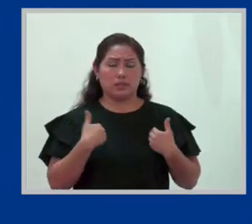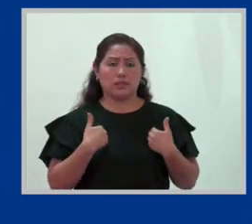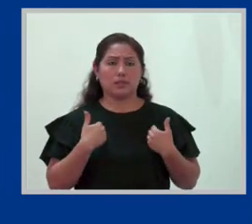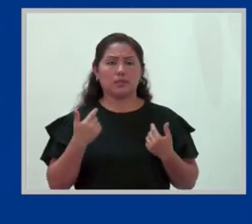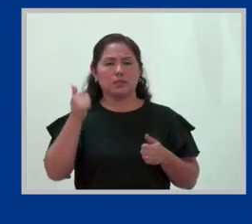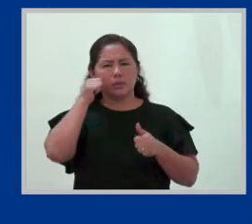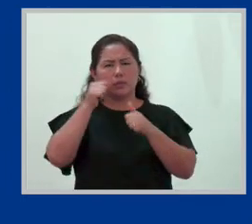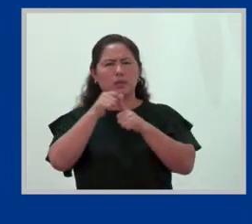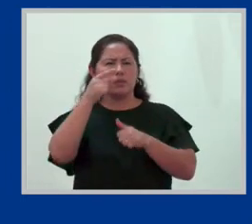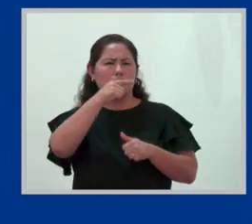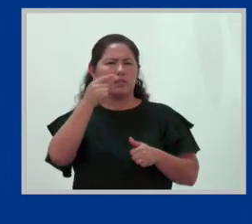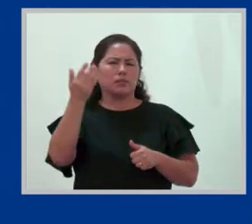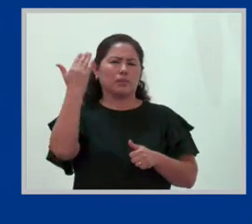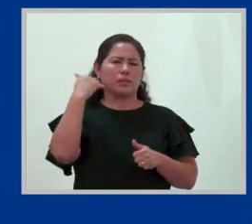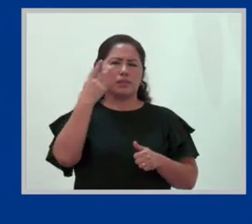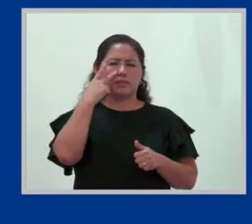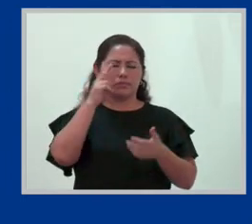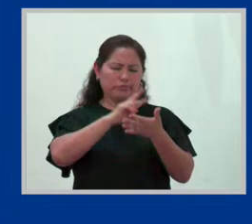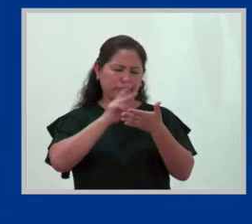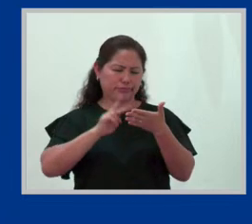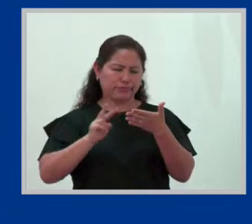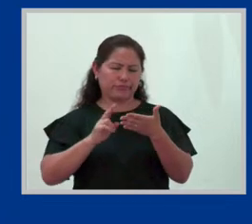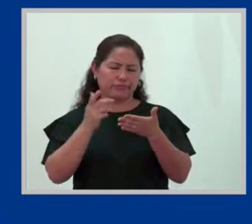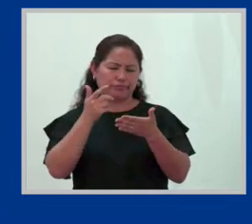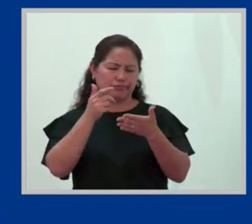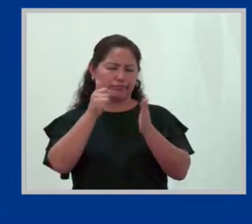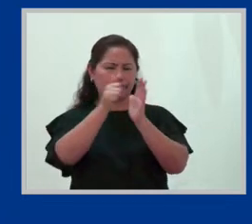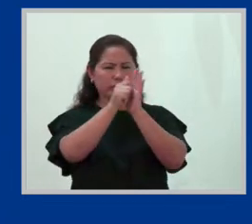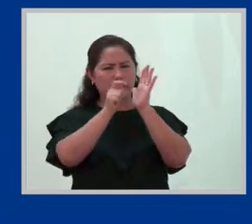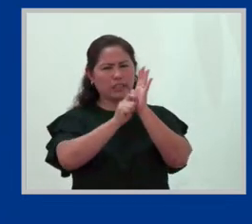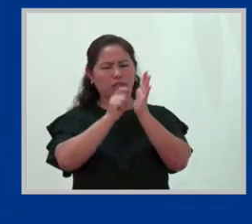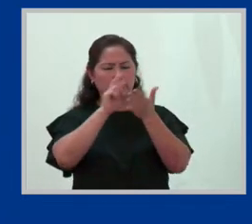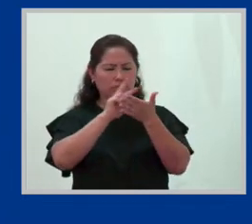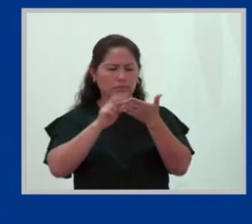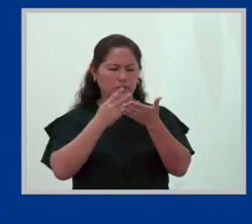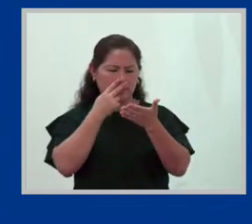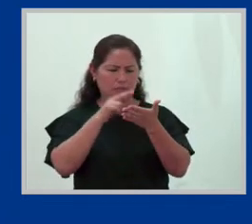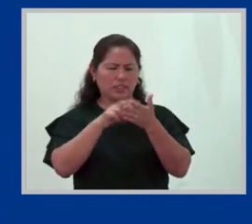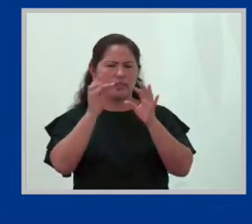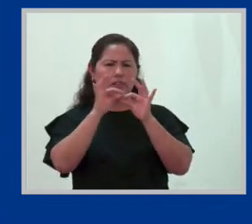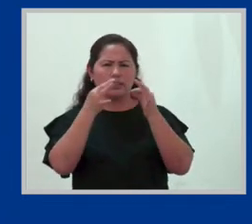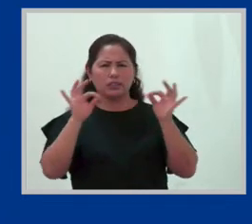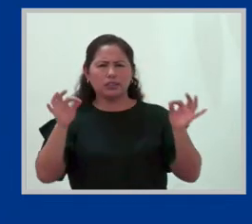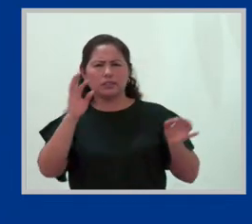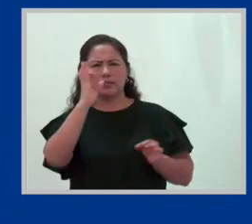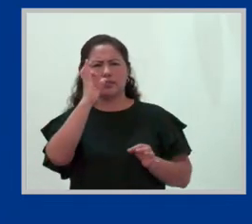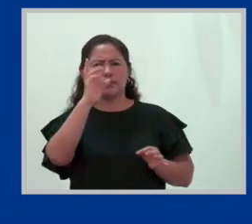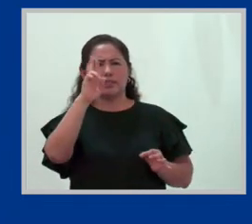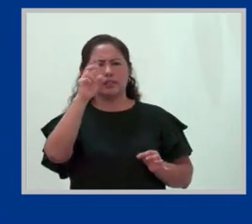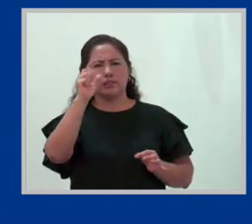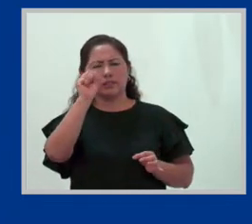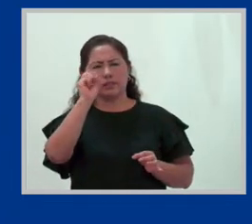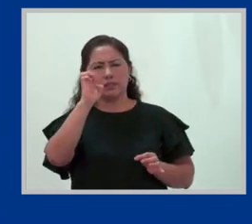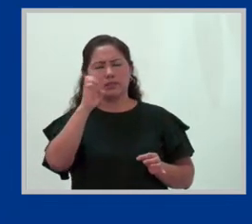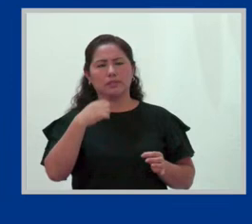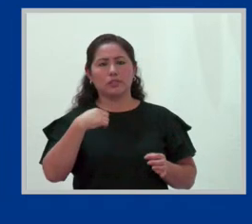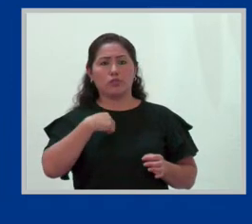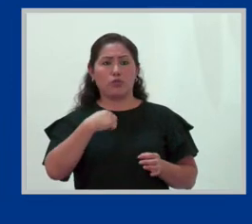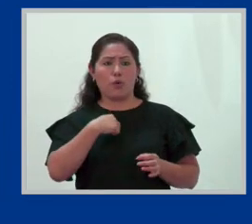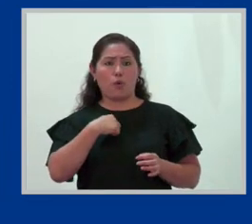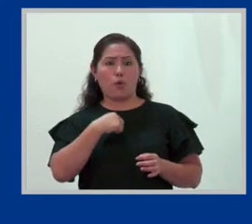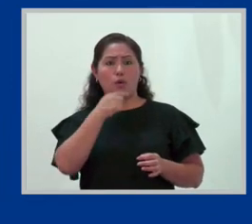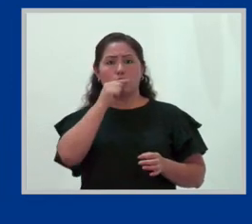hace algunas semanas haber leído un artículo en el que se criticaba esta frase de yo, mujer,